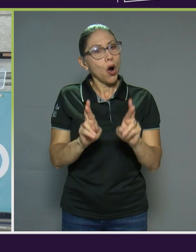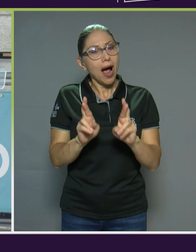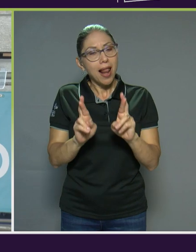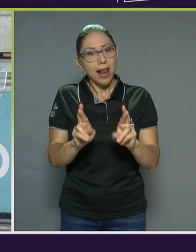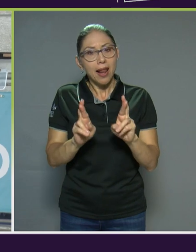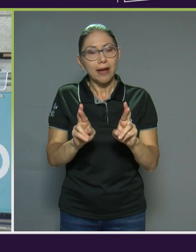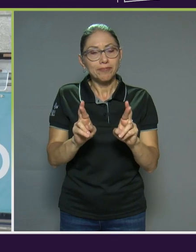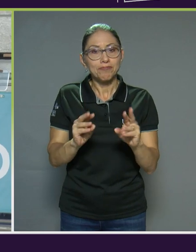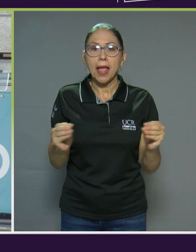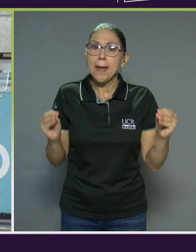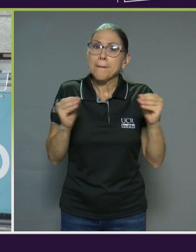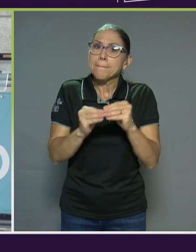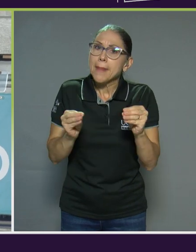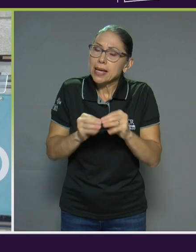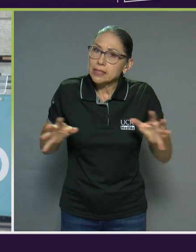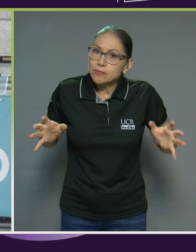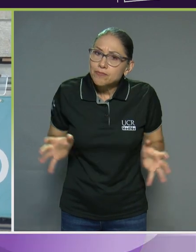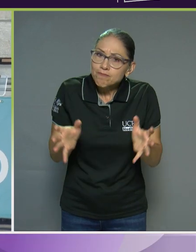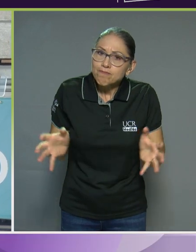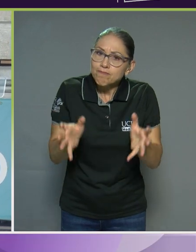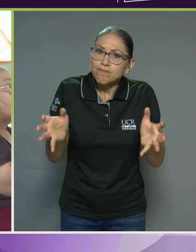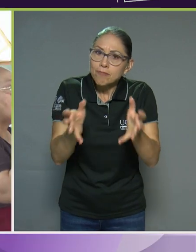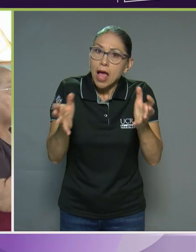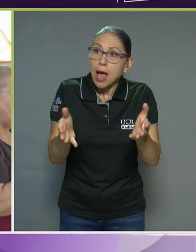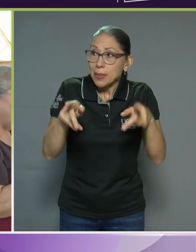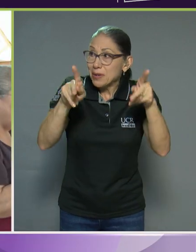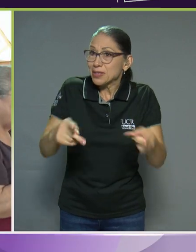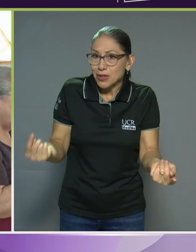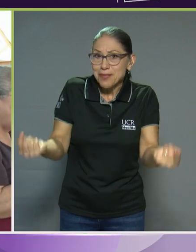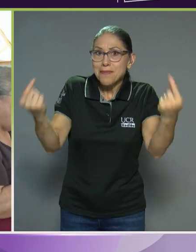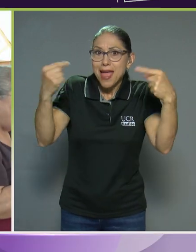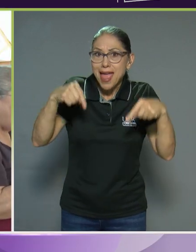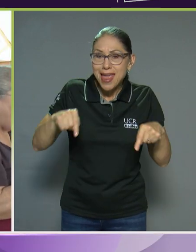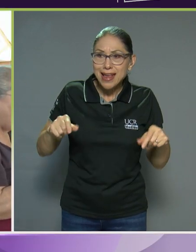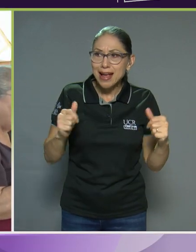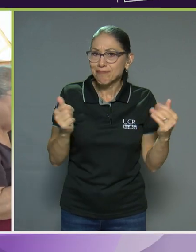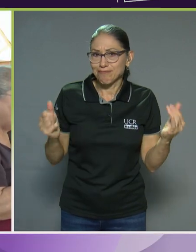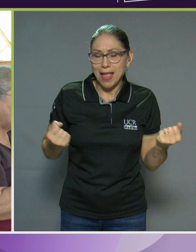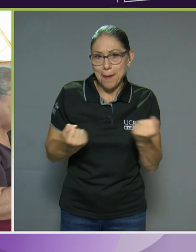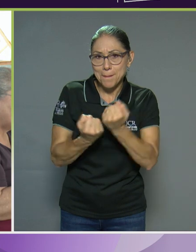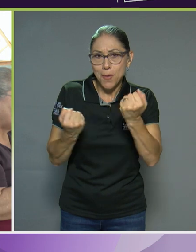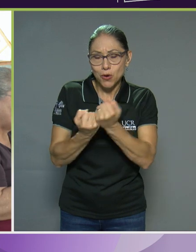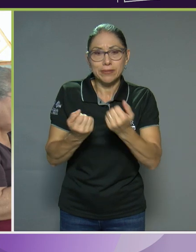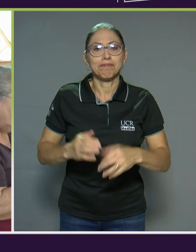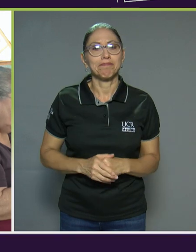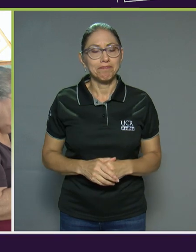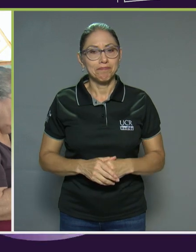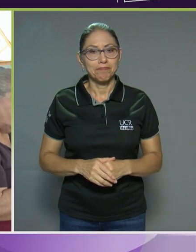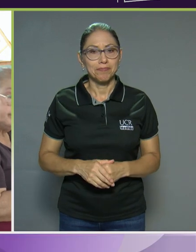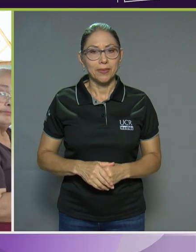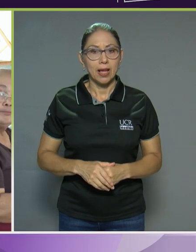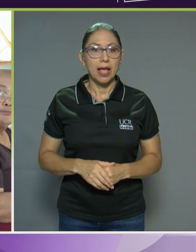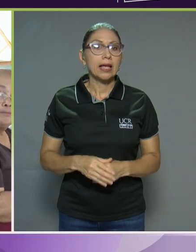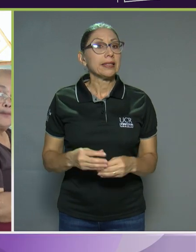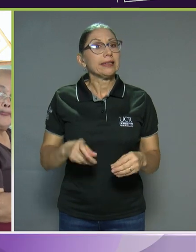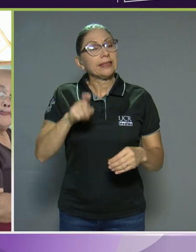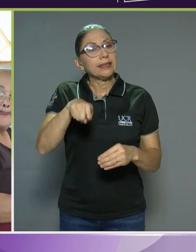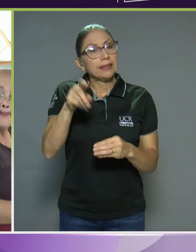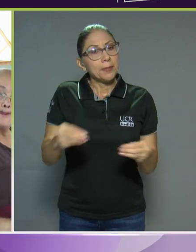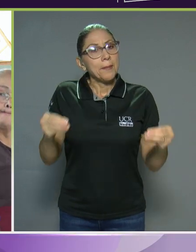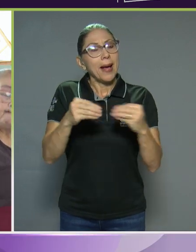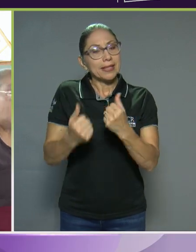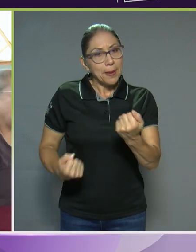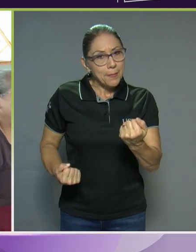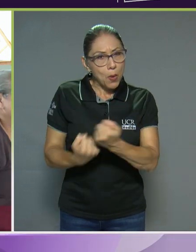les dé más auge para que haya público aquí y los apoyen más. Sí, que sea así como más apoyo, que haya más